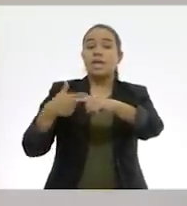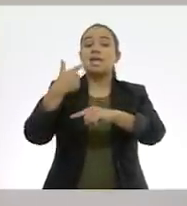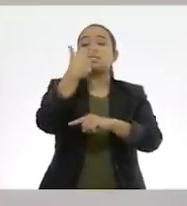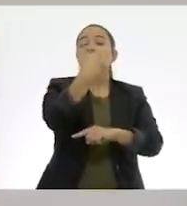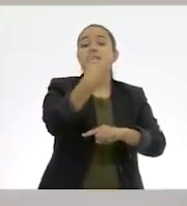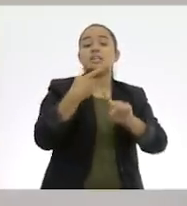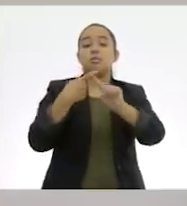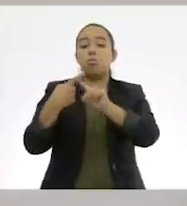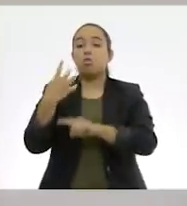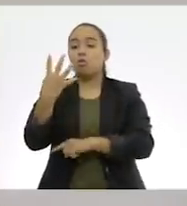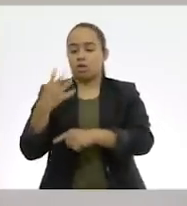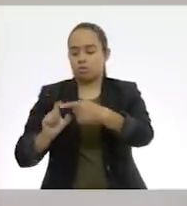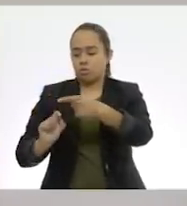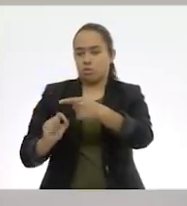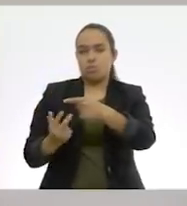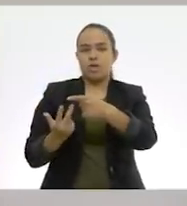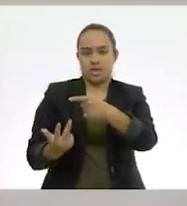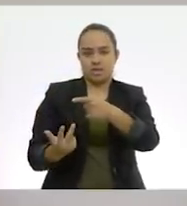cuatro. Veintiocho.